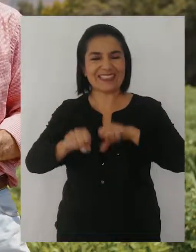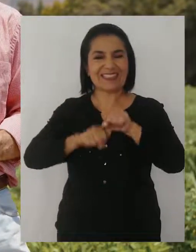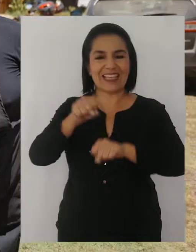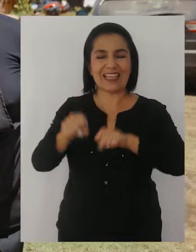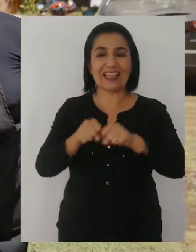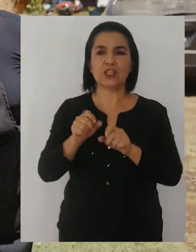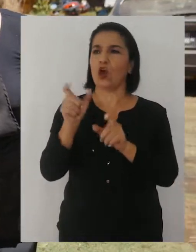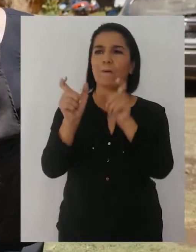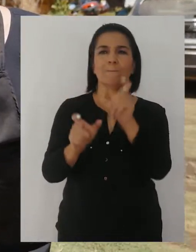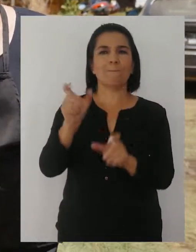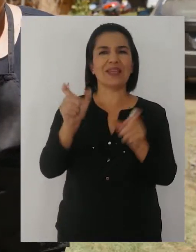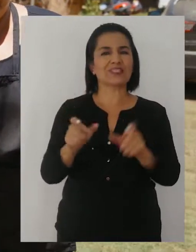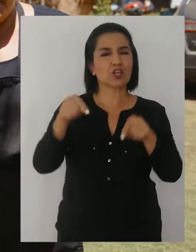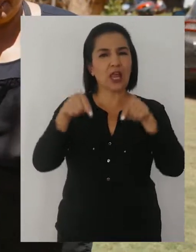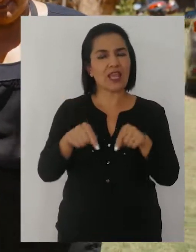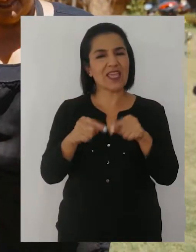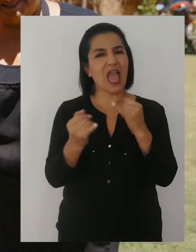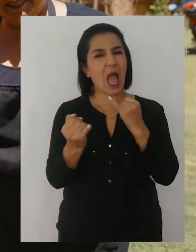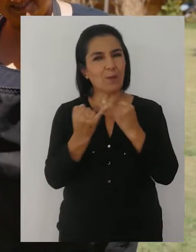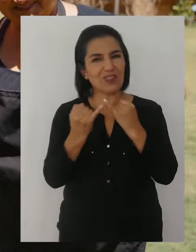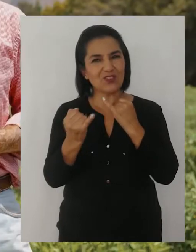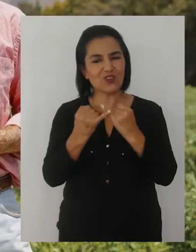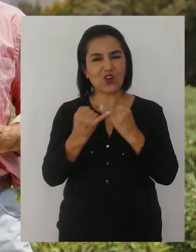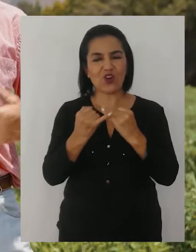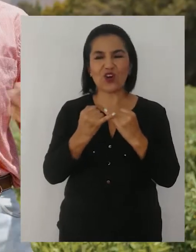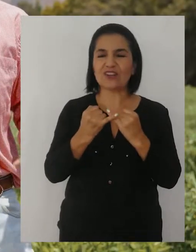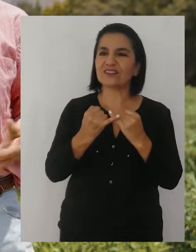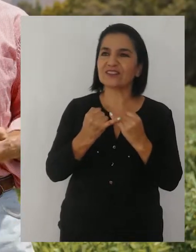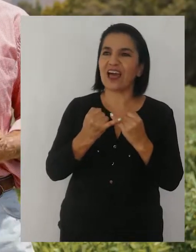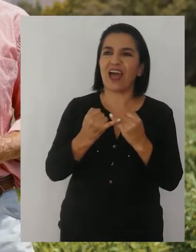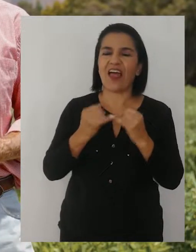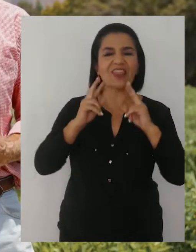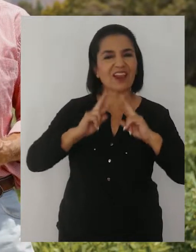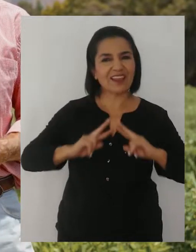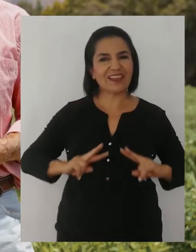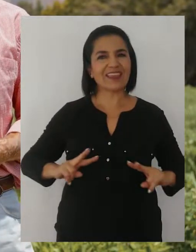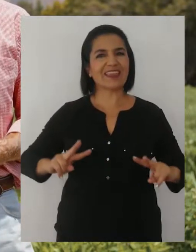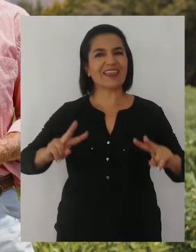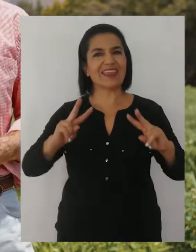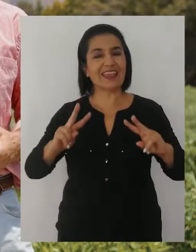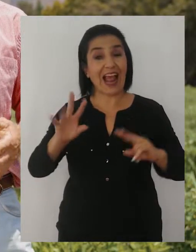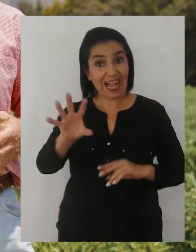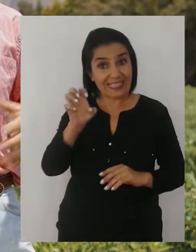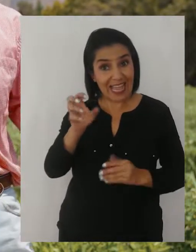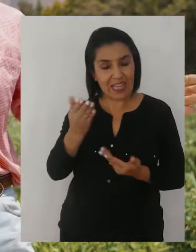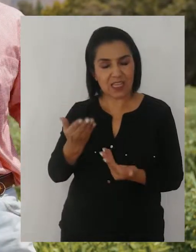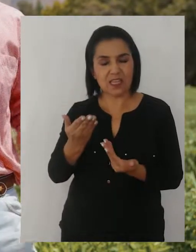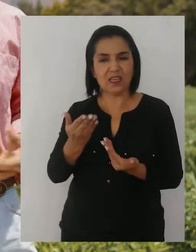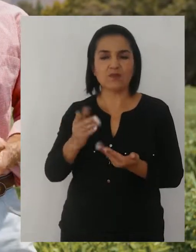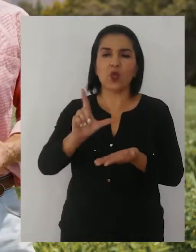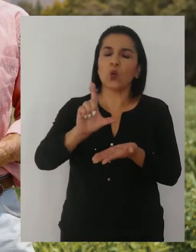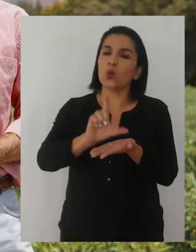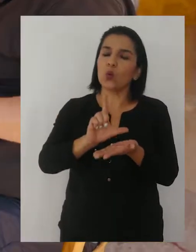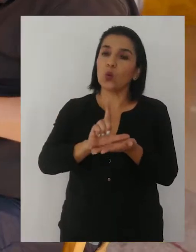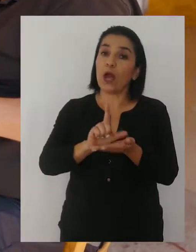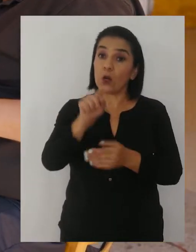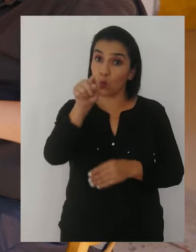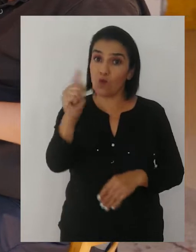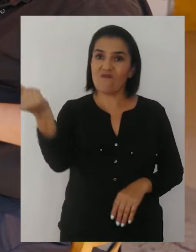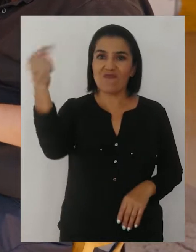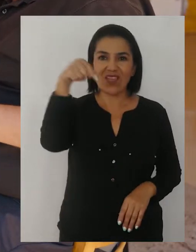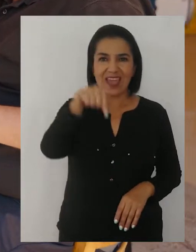como dijera, es gente muy amistosa, muy tranquila. En un lugar donde tú vienes y